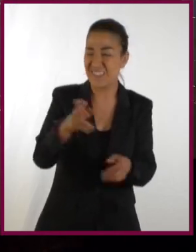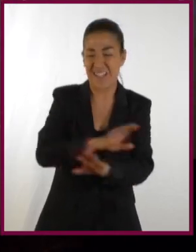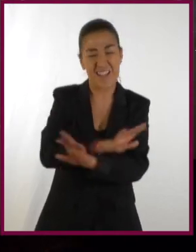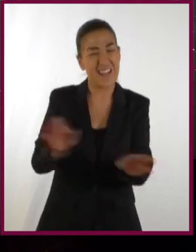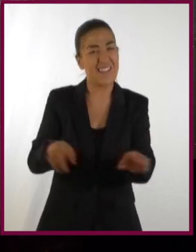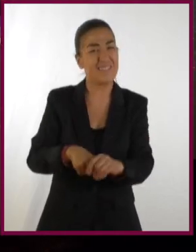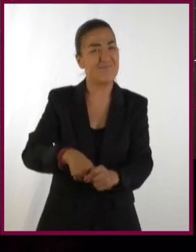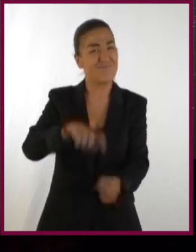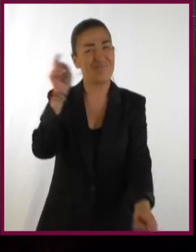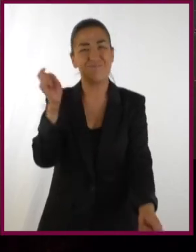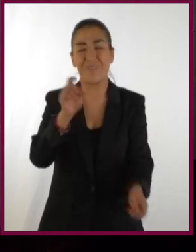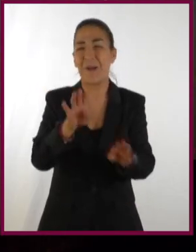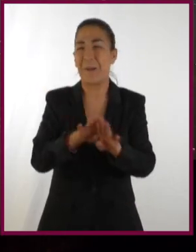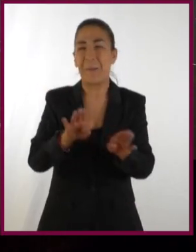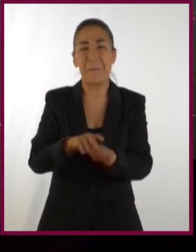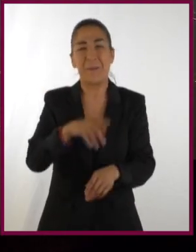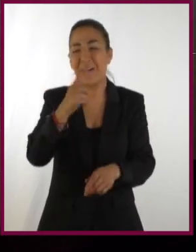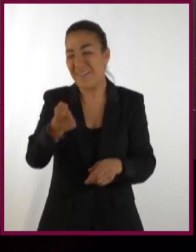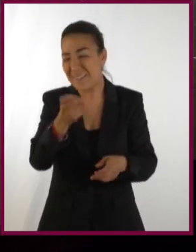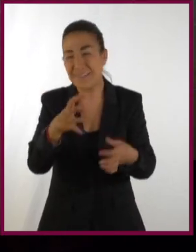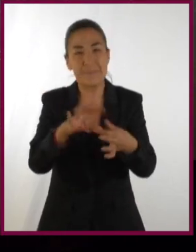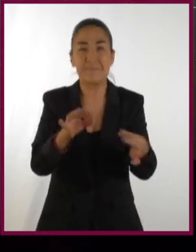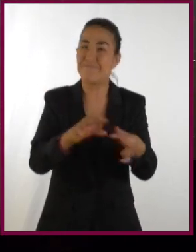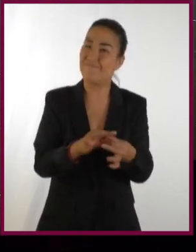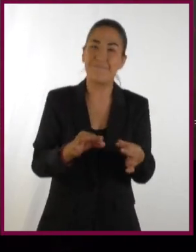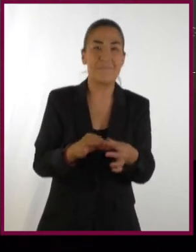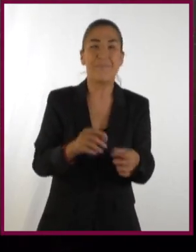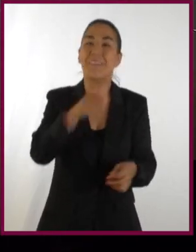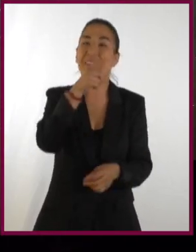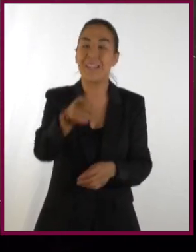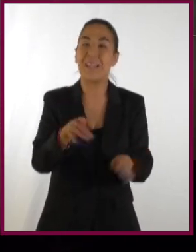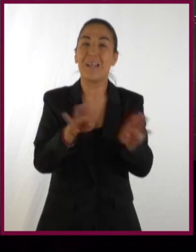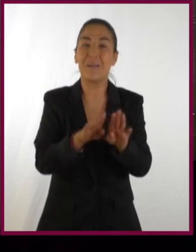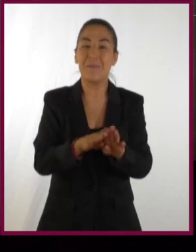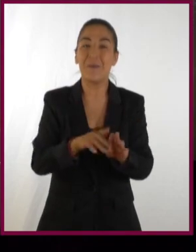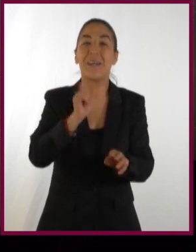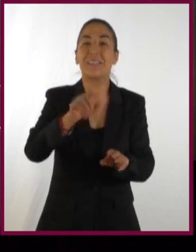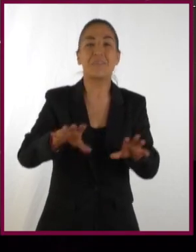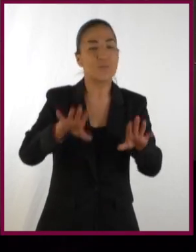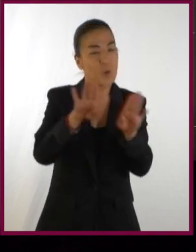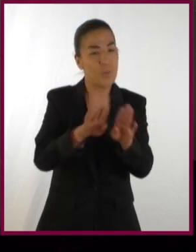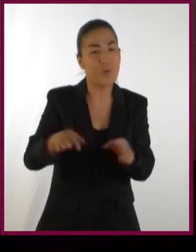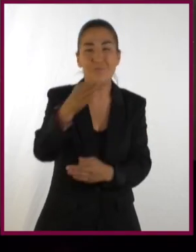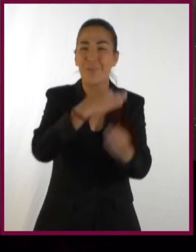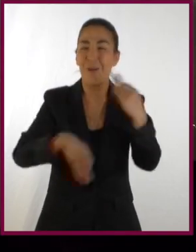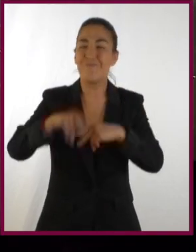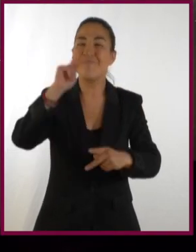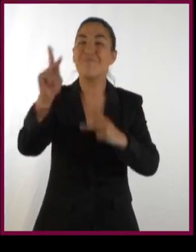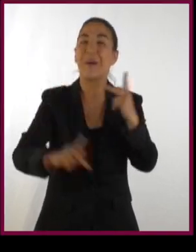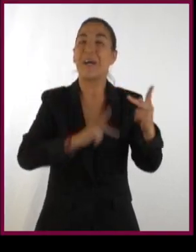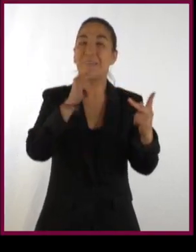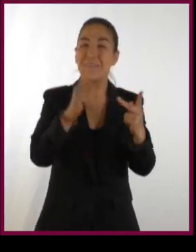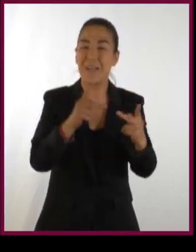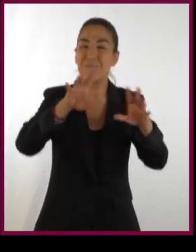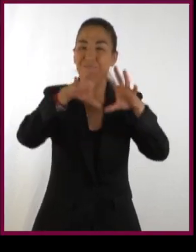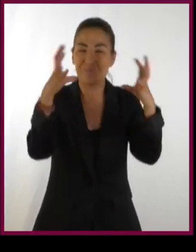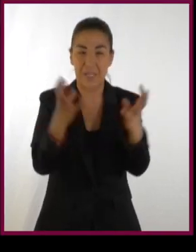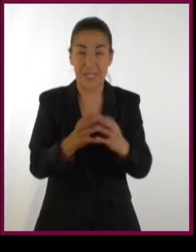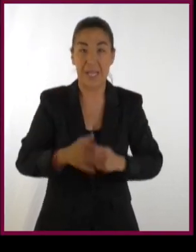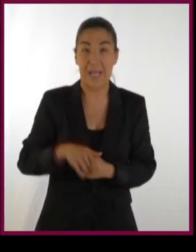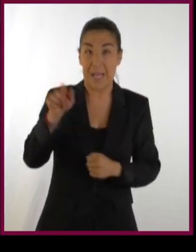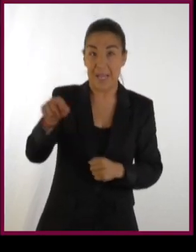vez había que abandonar la idea del círculo? No era tan fácil ni tan rápido, porque ya sabes, hashtag círculo perfecto.